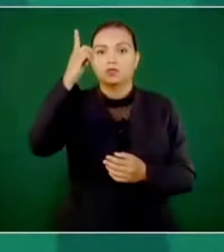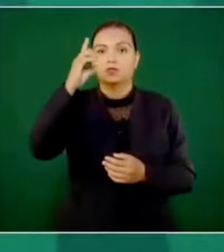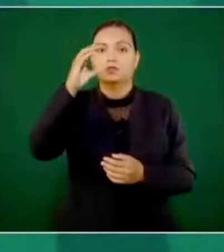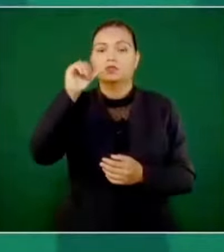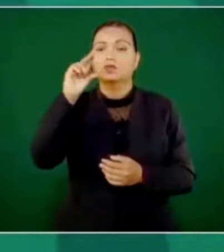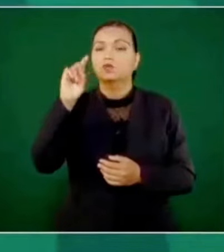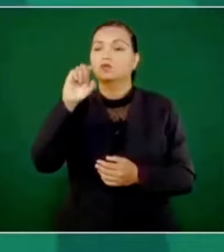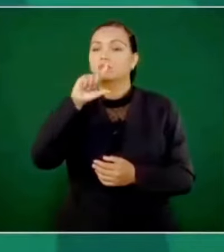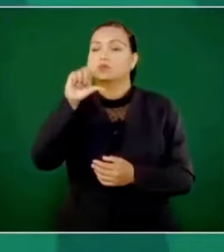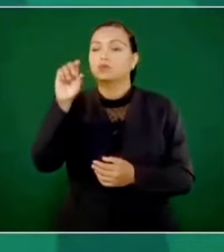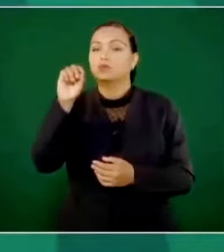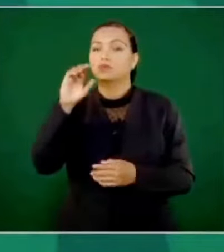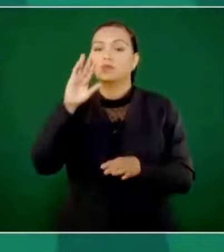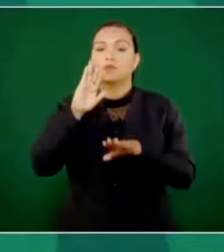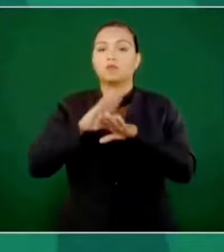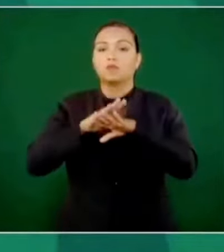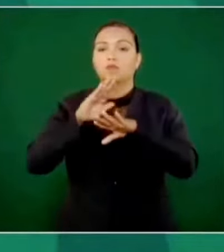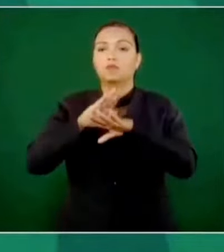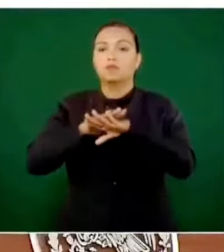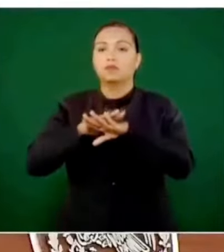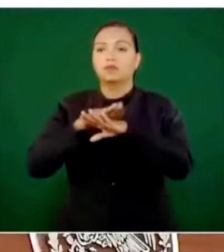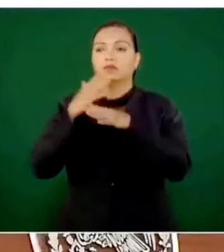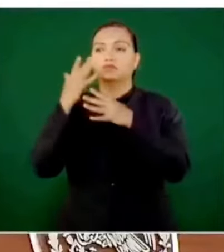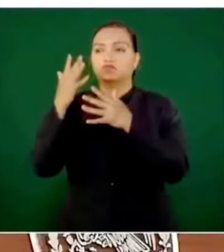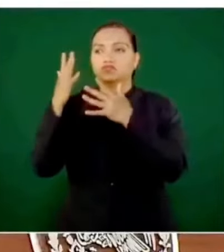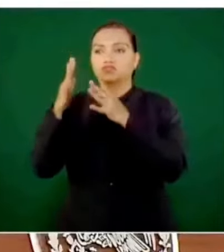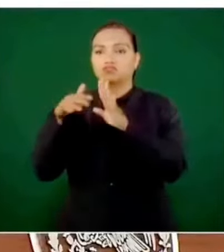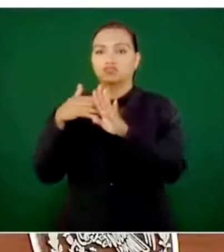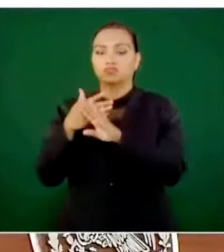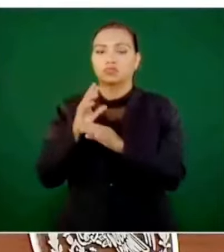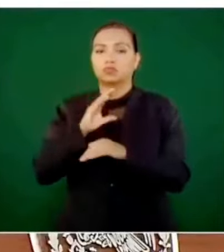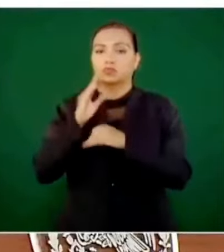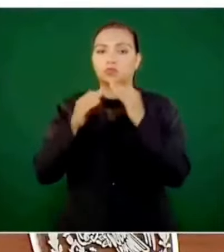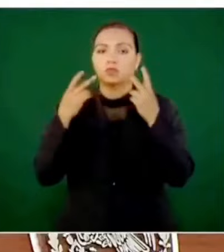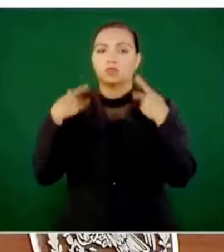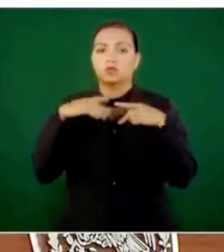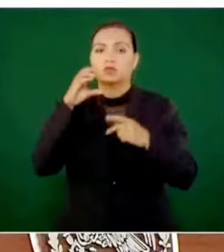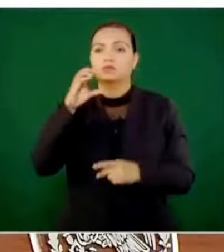de las conquistas de la civilización.